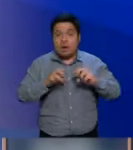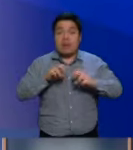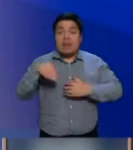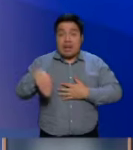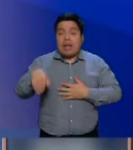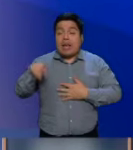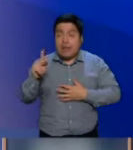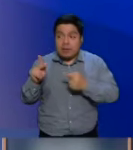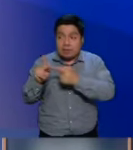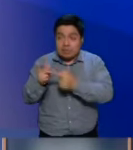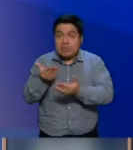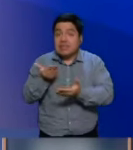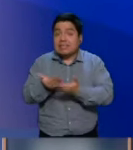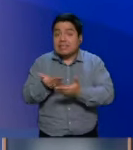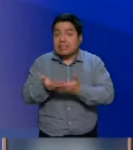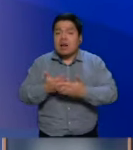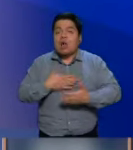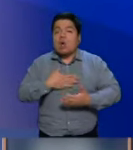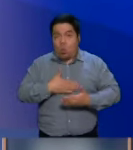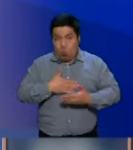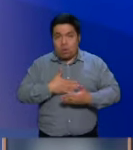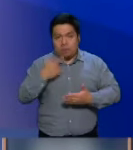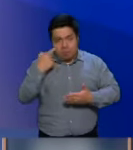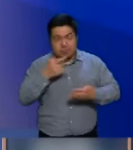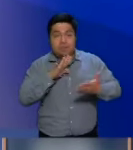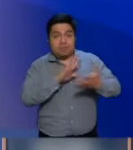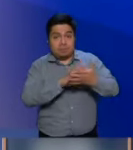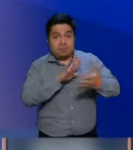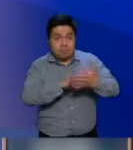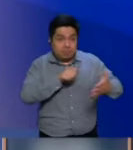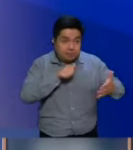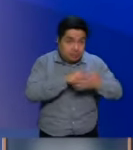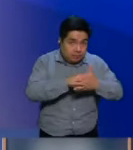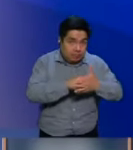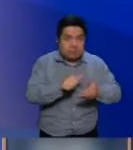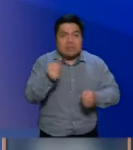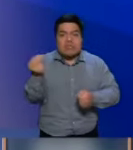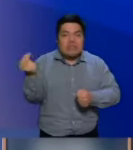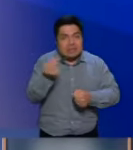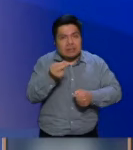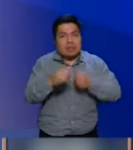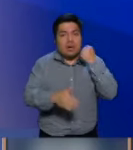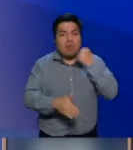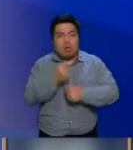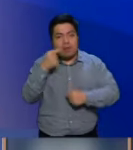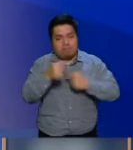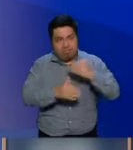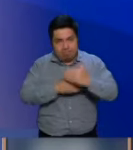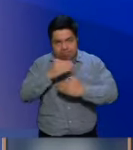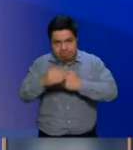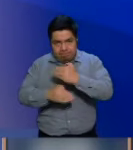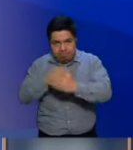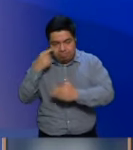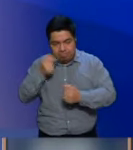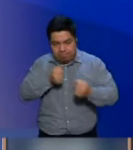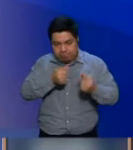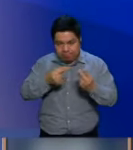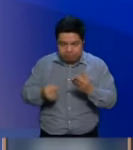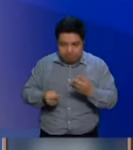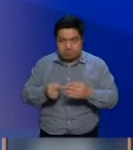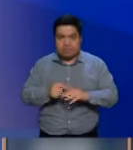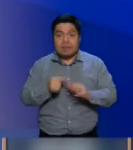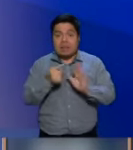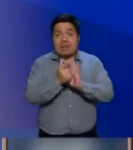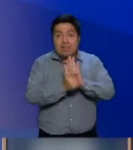públicos deberán probar y justificar que la medida cautelar de prisión preventiva es necesaria para poder avanzar en cada caso. Este